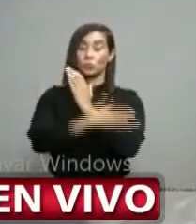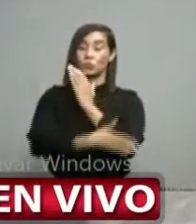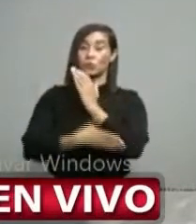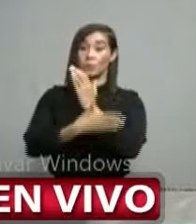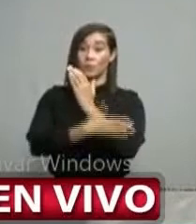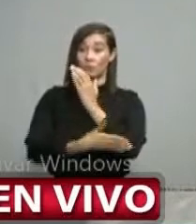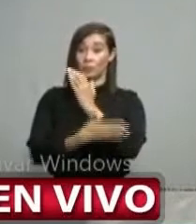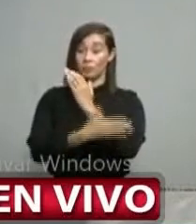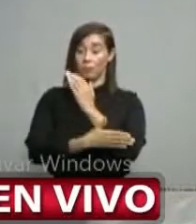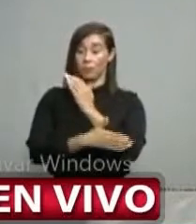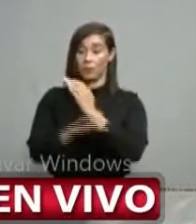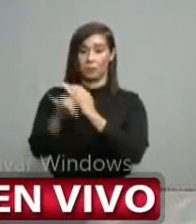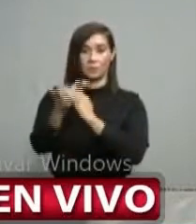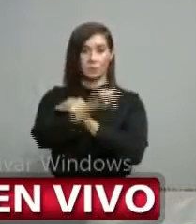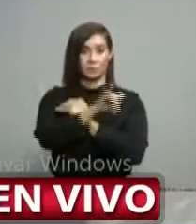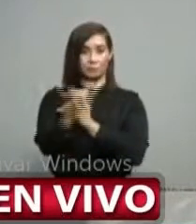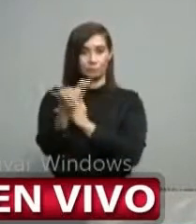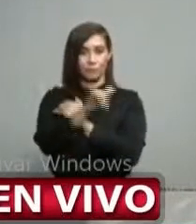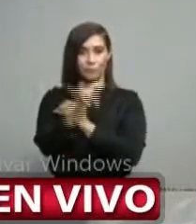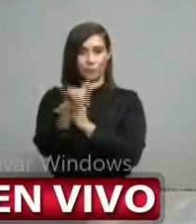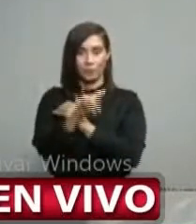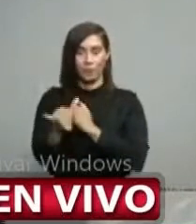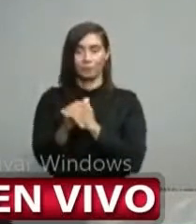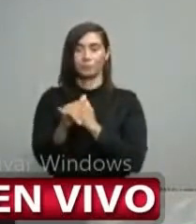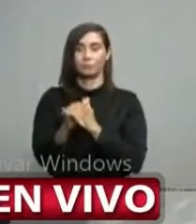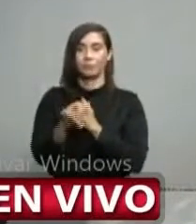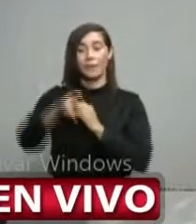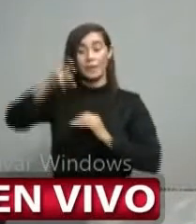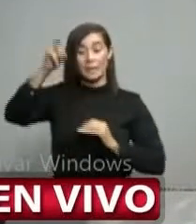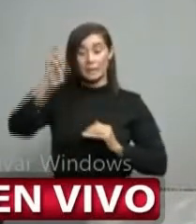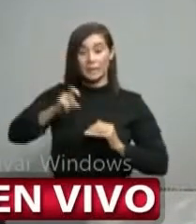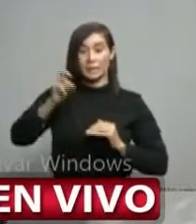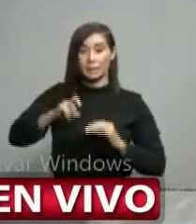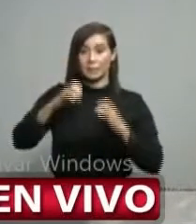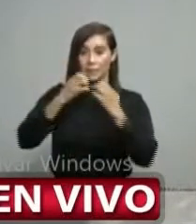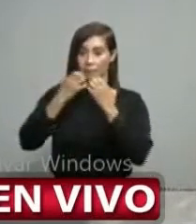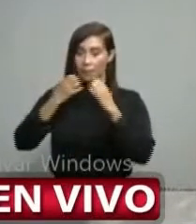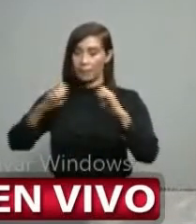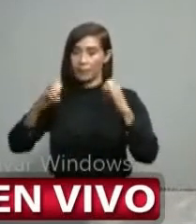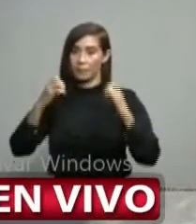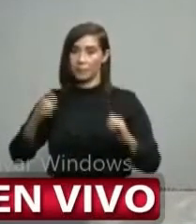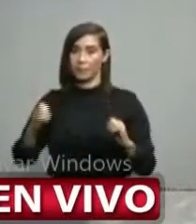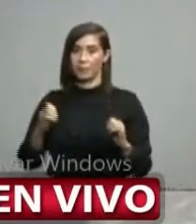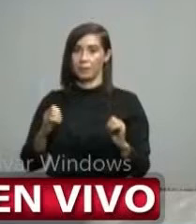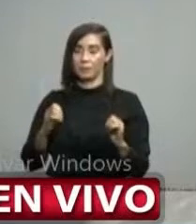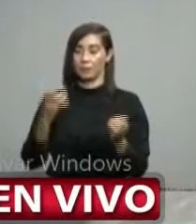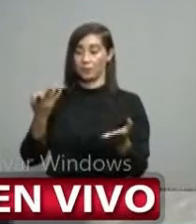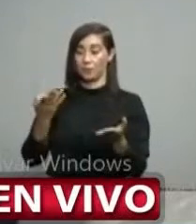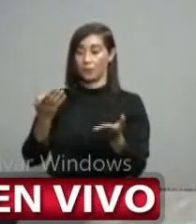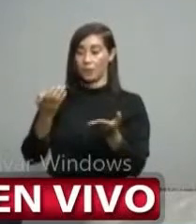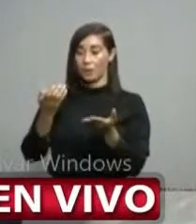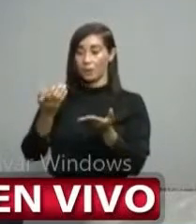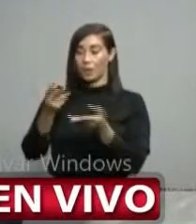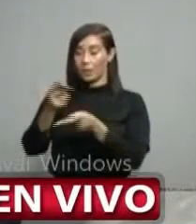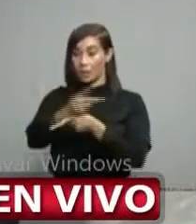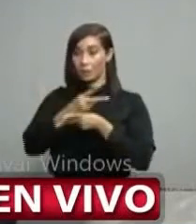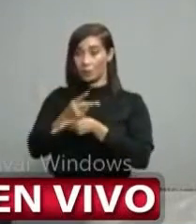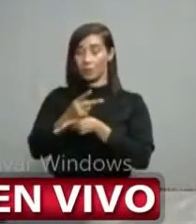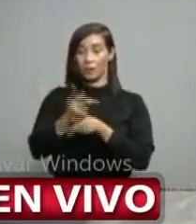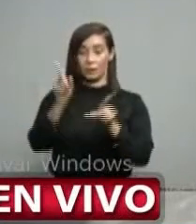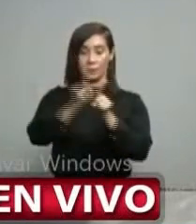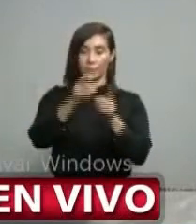la necesidad de convivencia entre el factor sanitario y el factor económico son más que